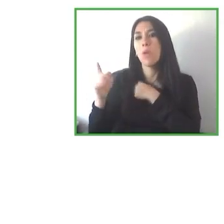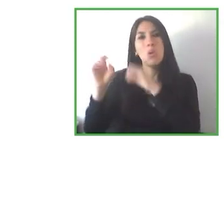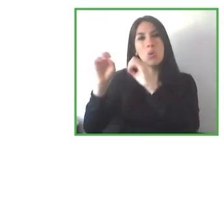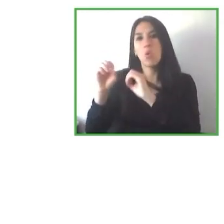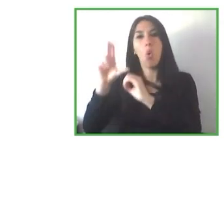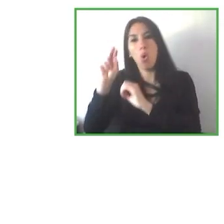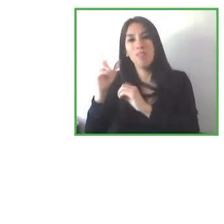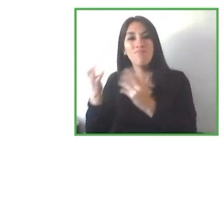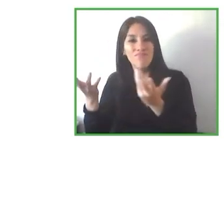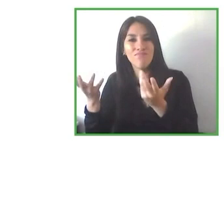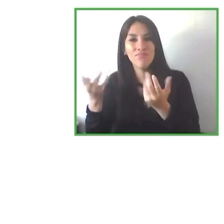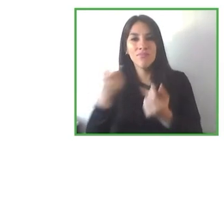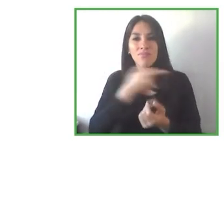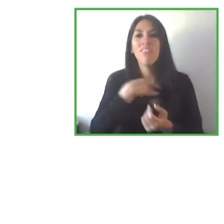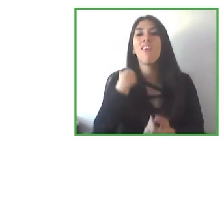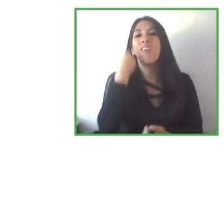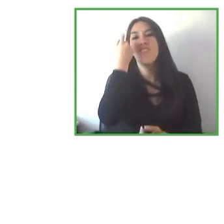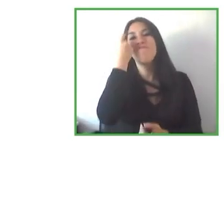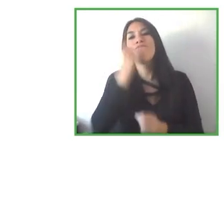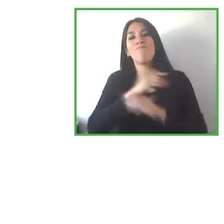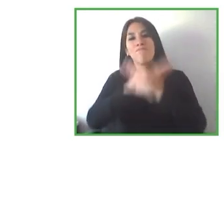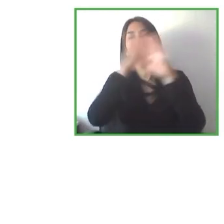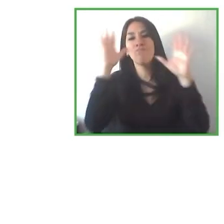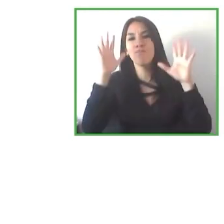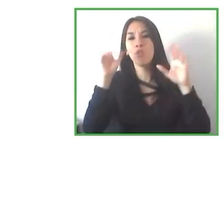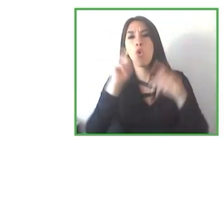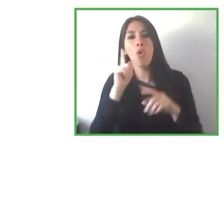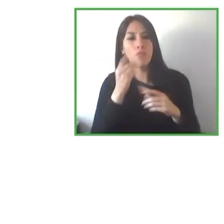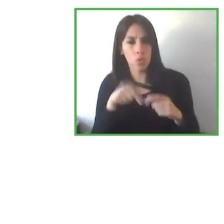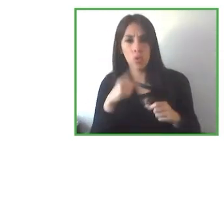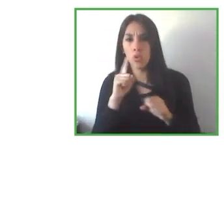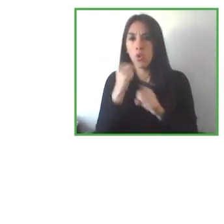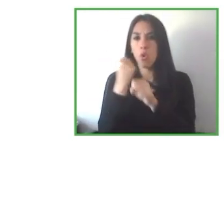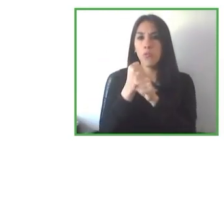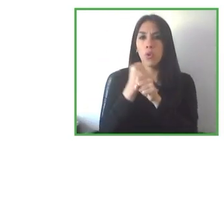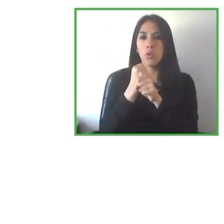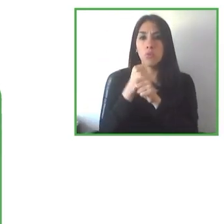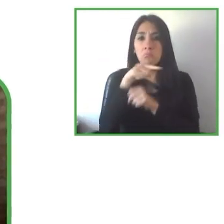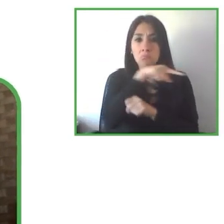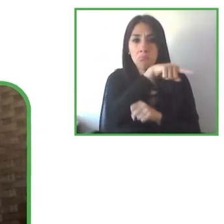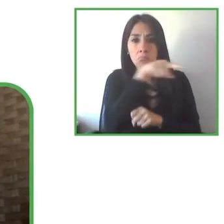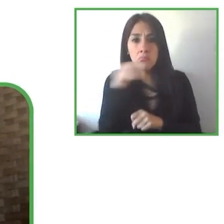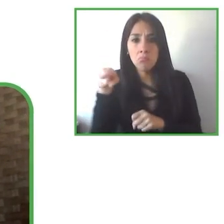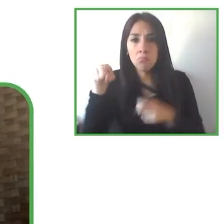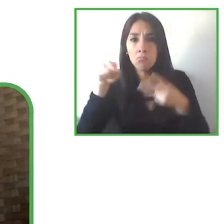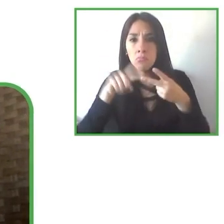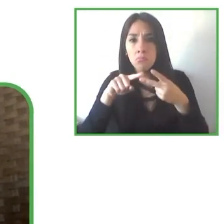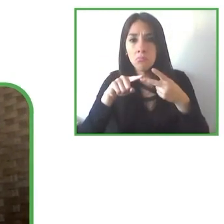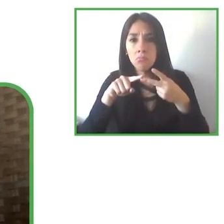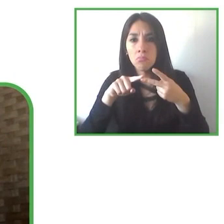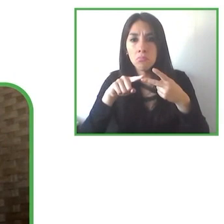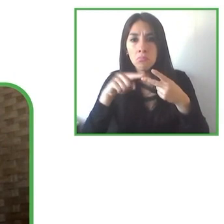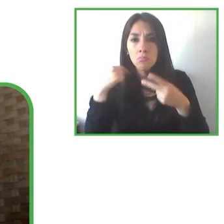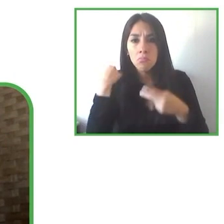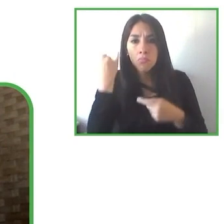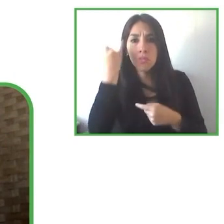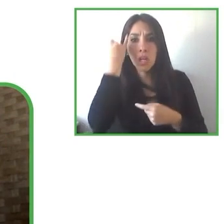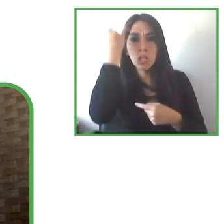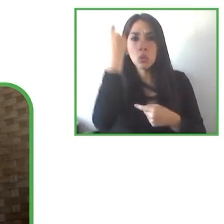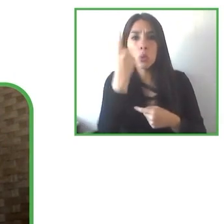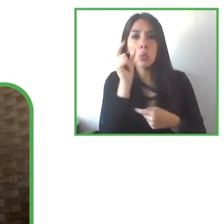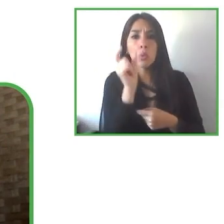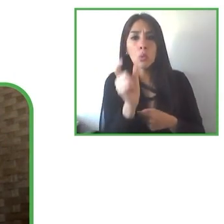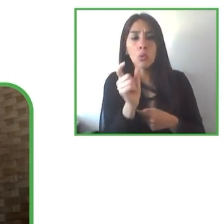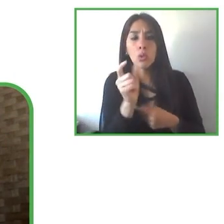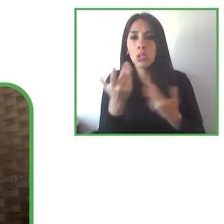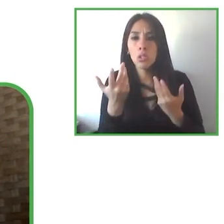cuáles son sus prioridades económicas o de financiación y buscarlos o acordar con